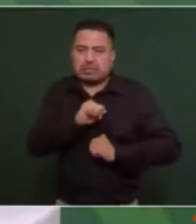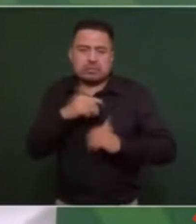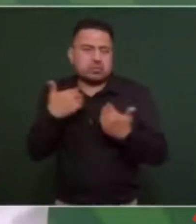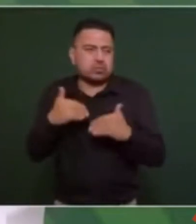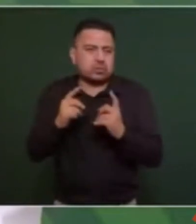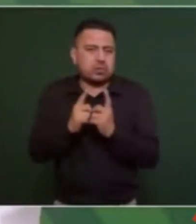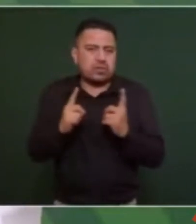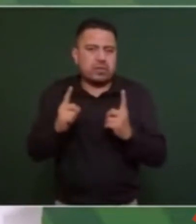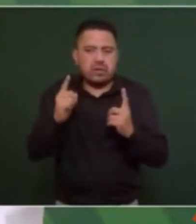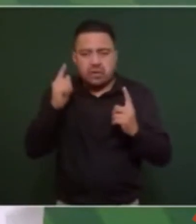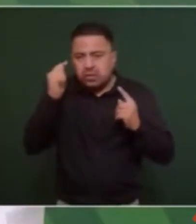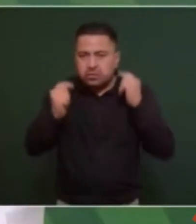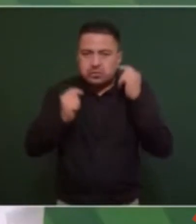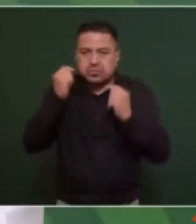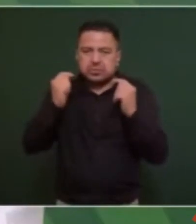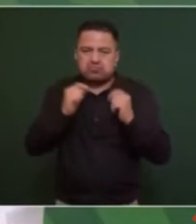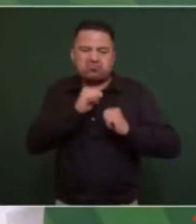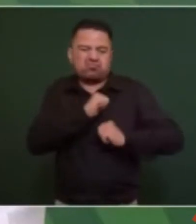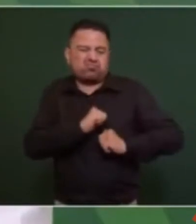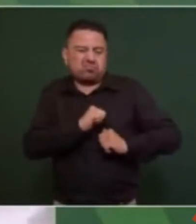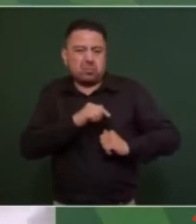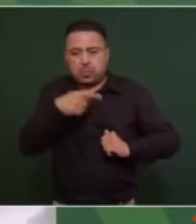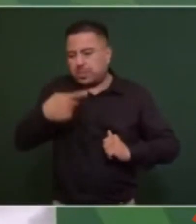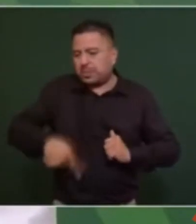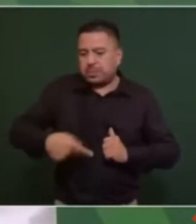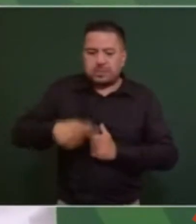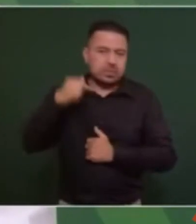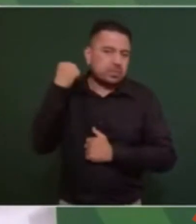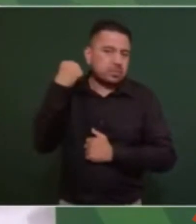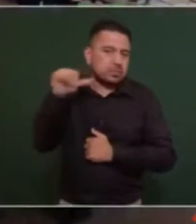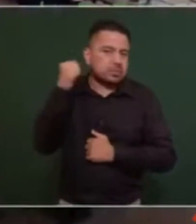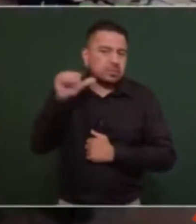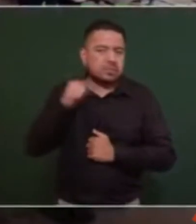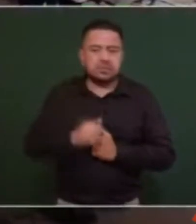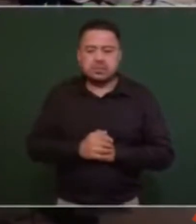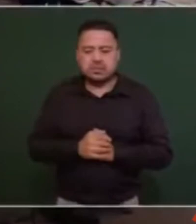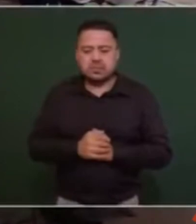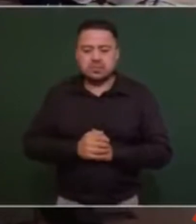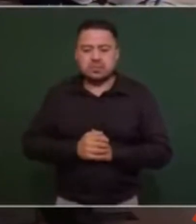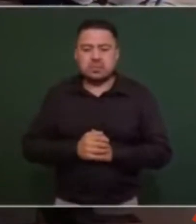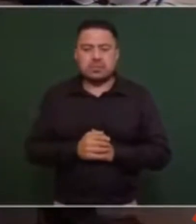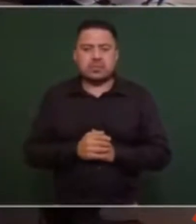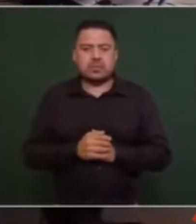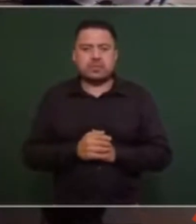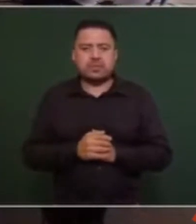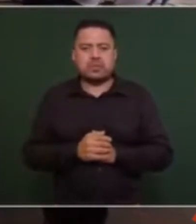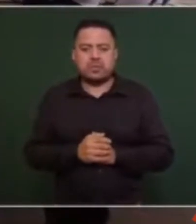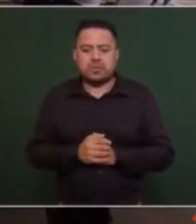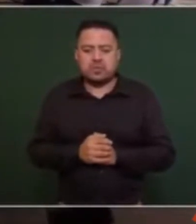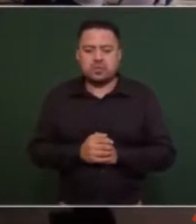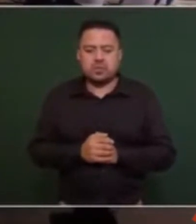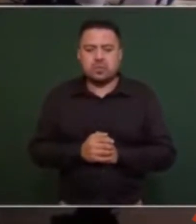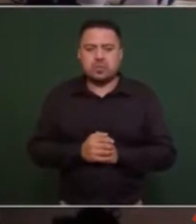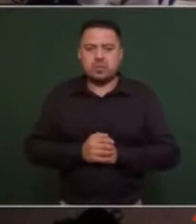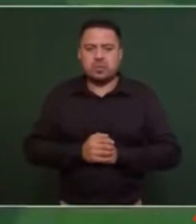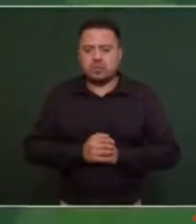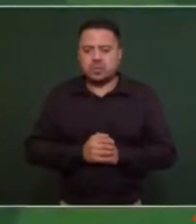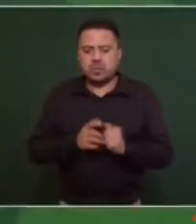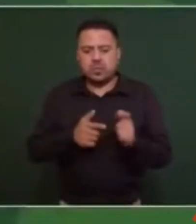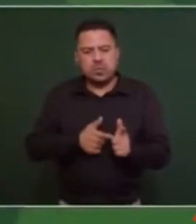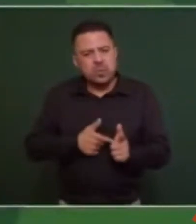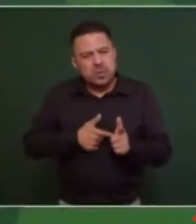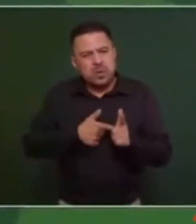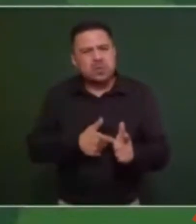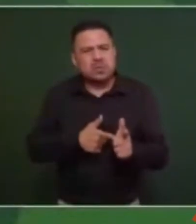desarrollo turístico de Acapulco eh vamos a seguir